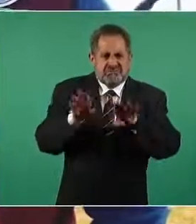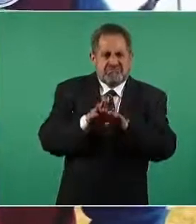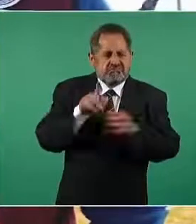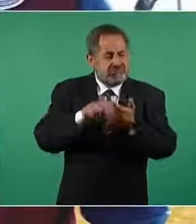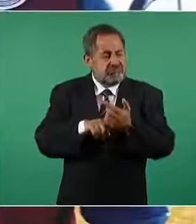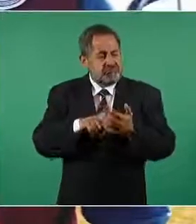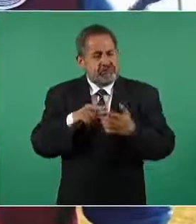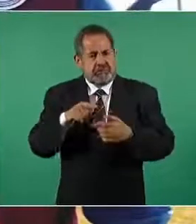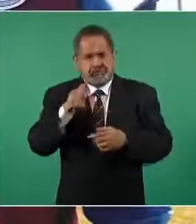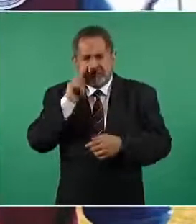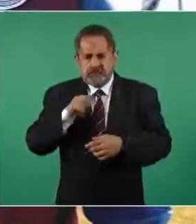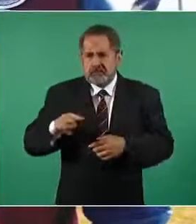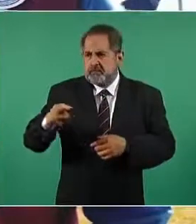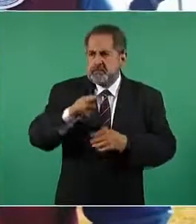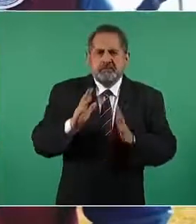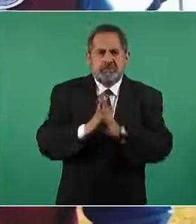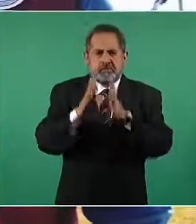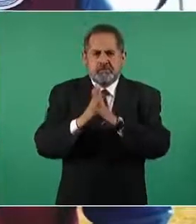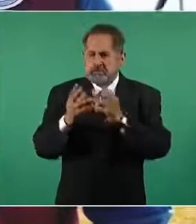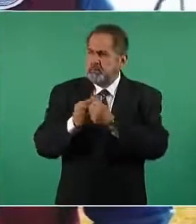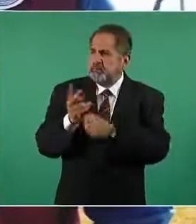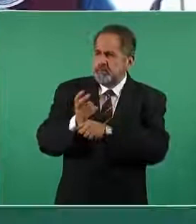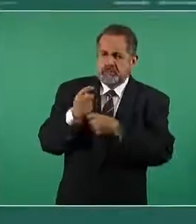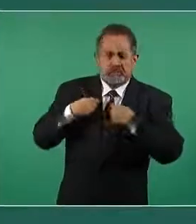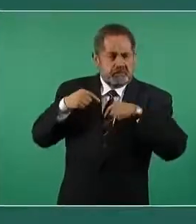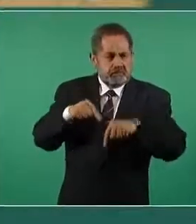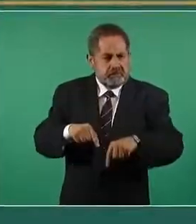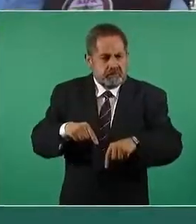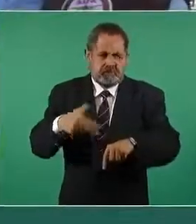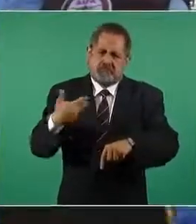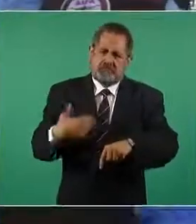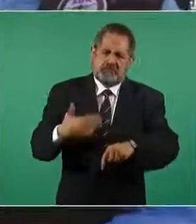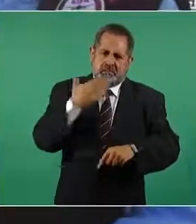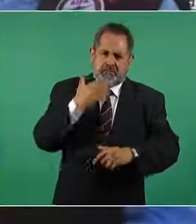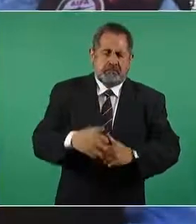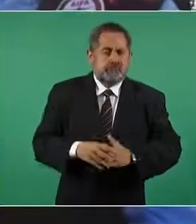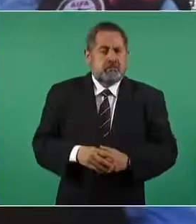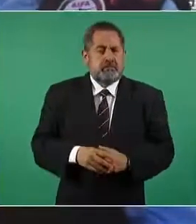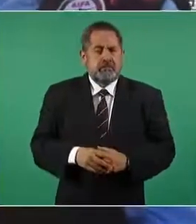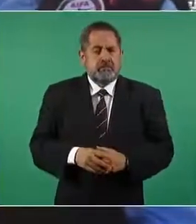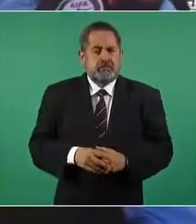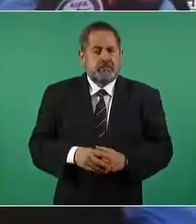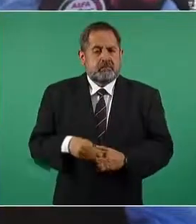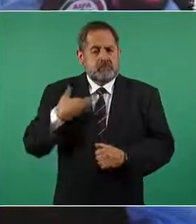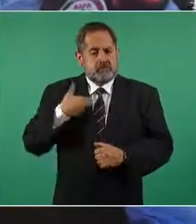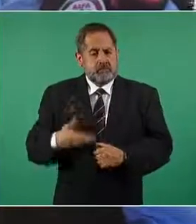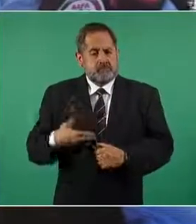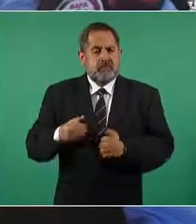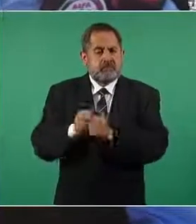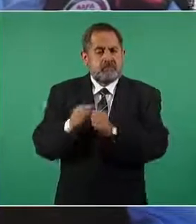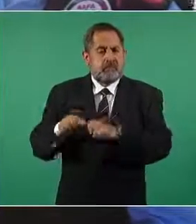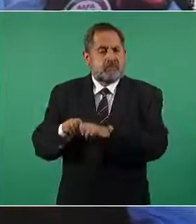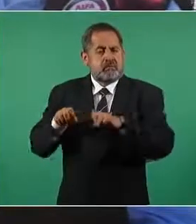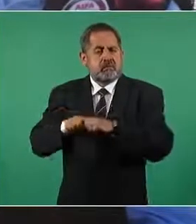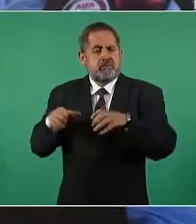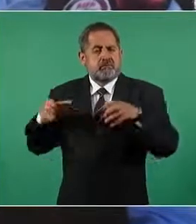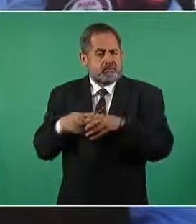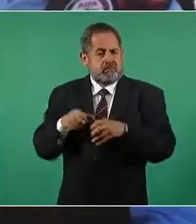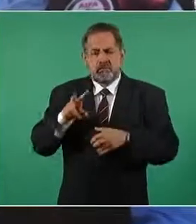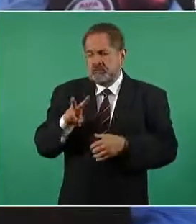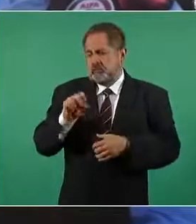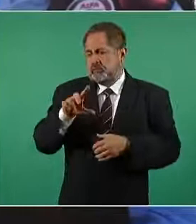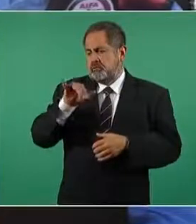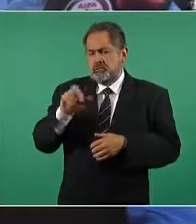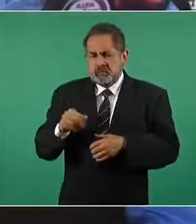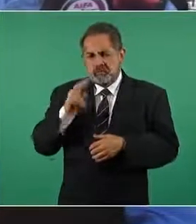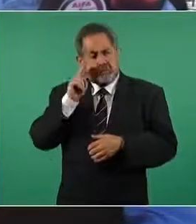Sedena hoy está participando como responsable un servidor y el equipo de operaciones de Volaris